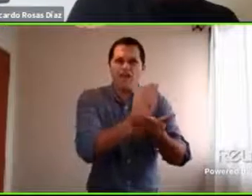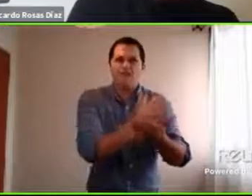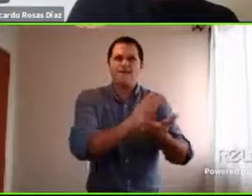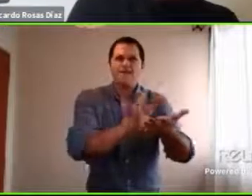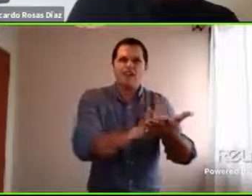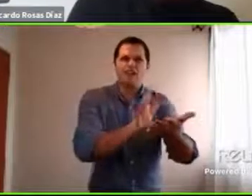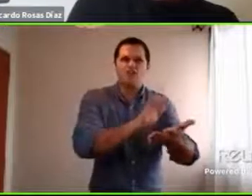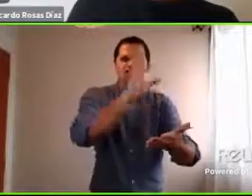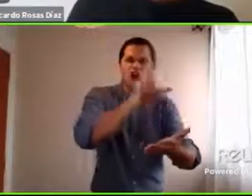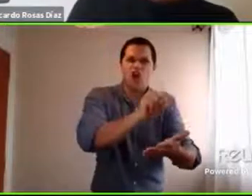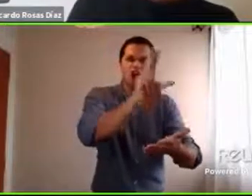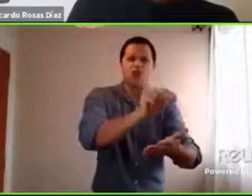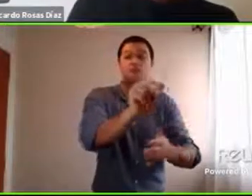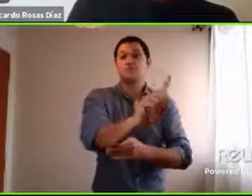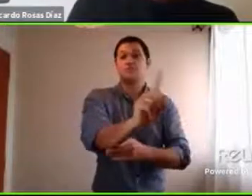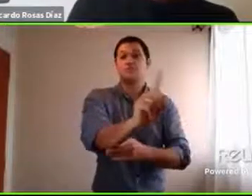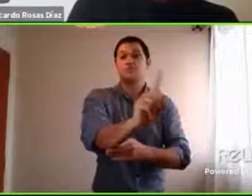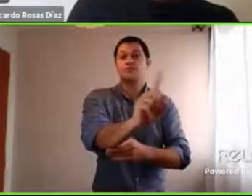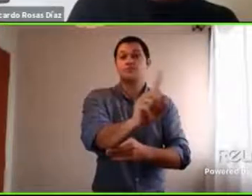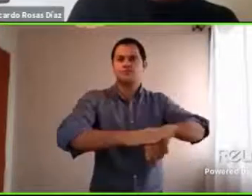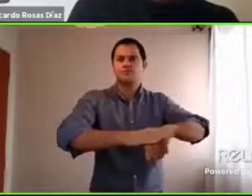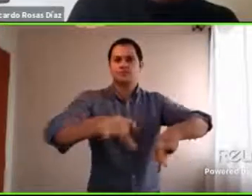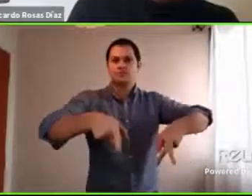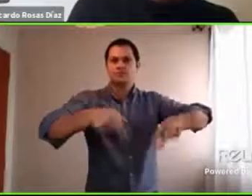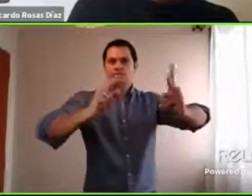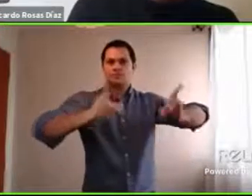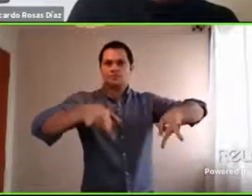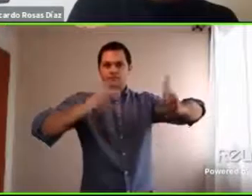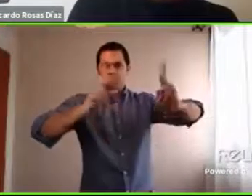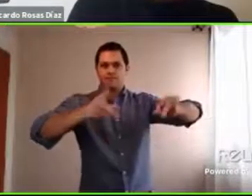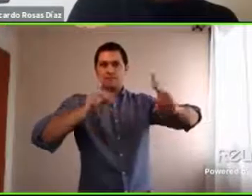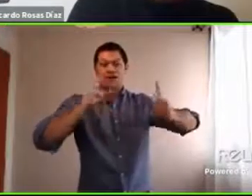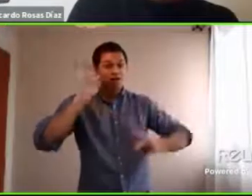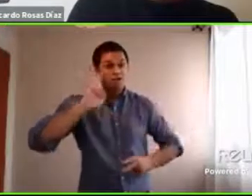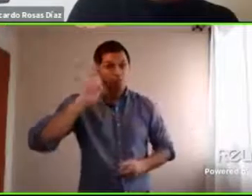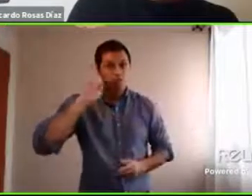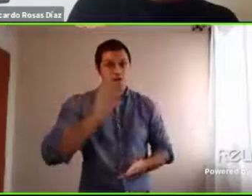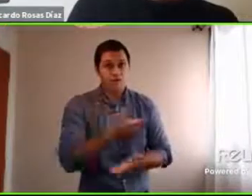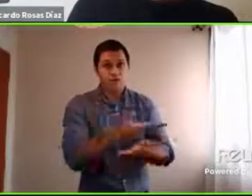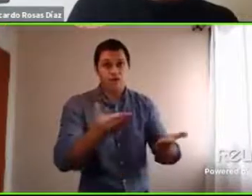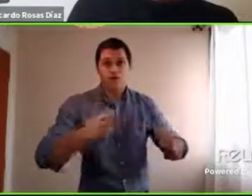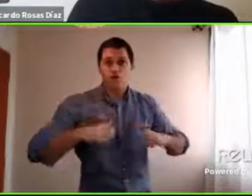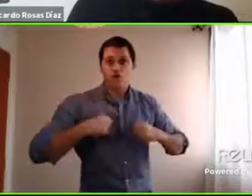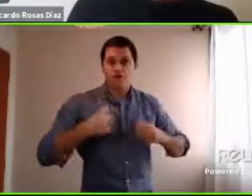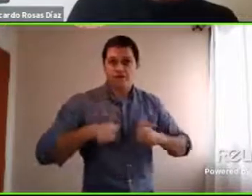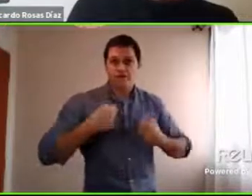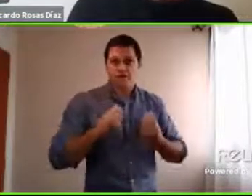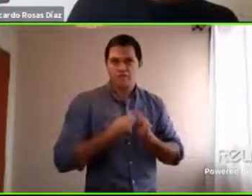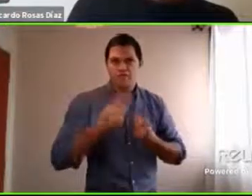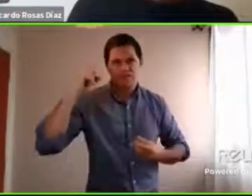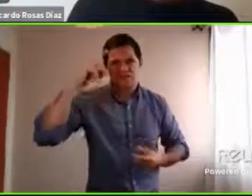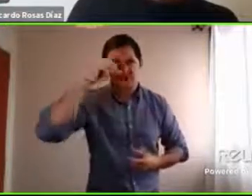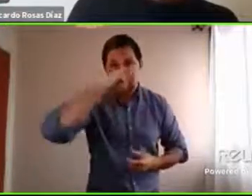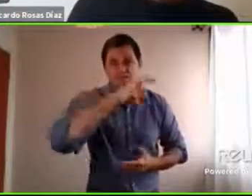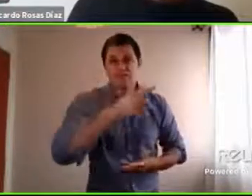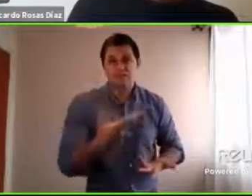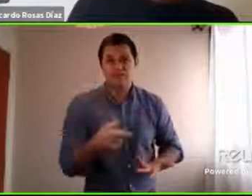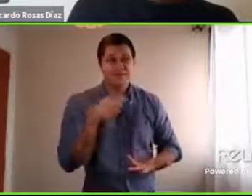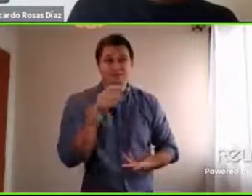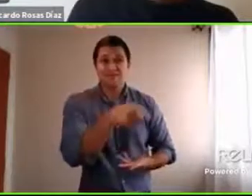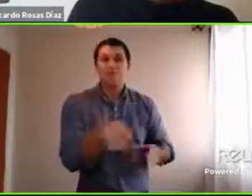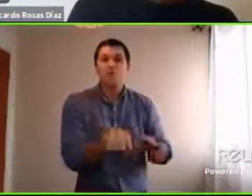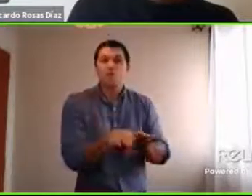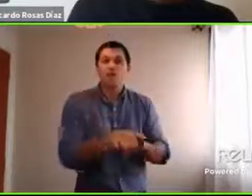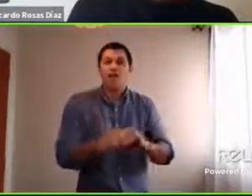entiendan que ellos le están pasando muy mal. Porque el encierro en este momento vital es justamente, casi les diría, contra natura.